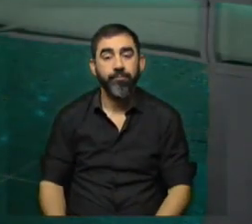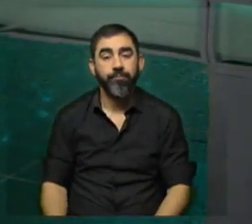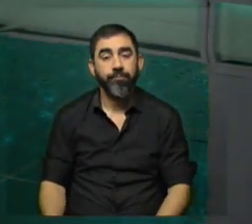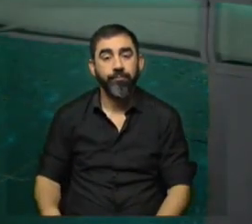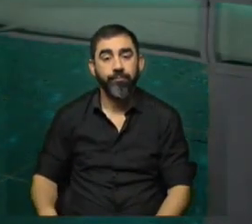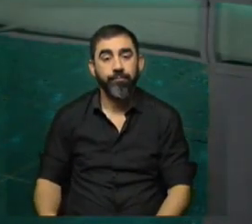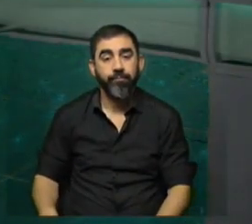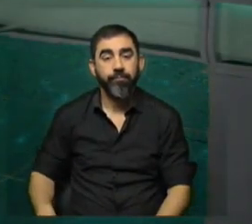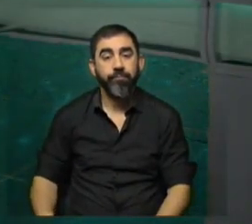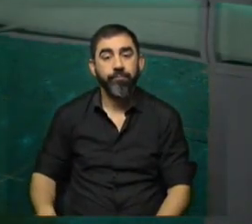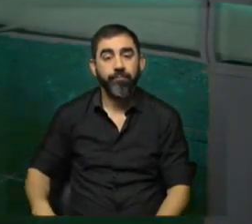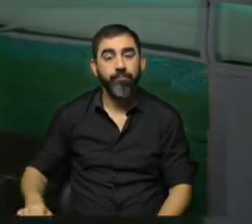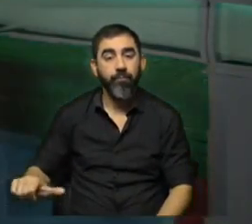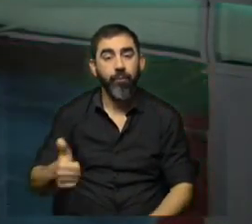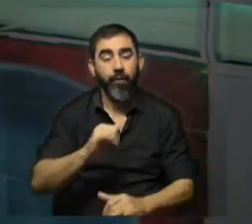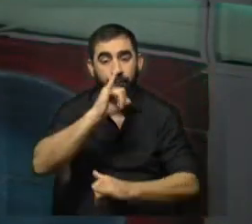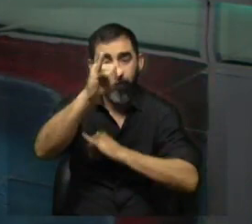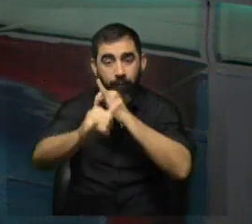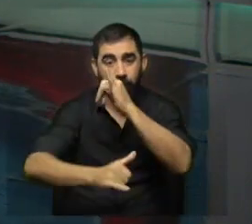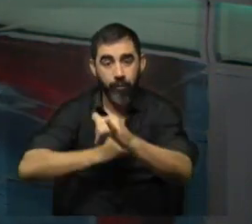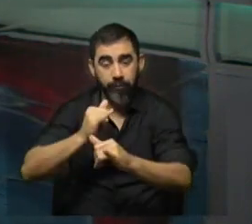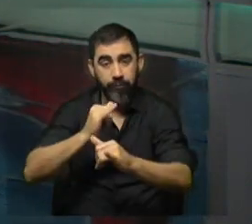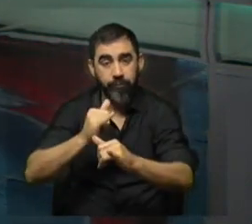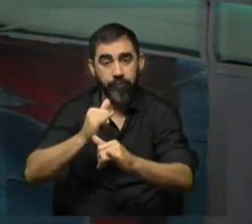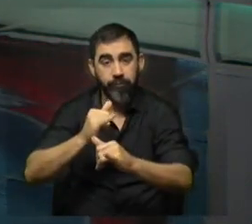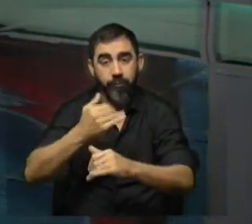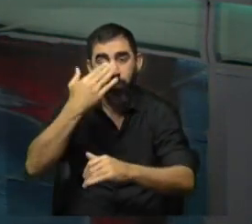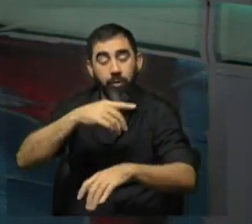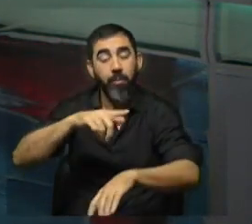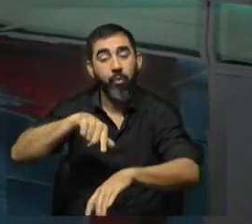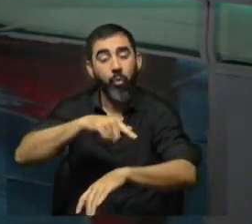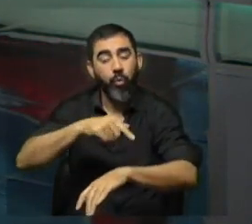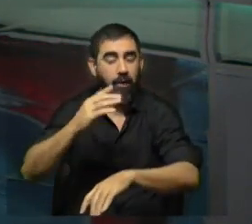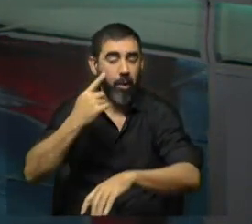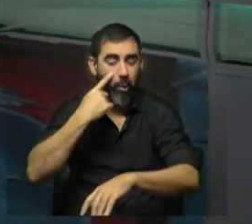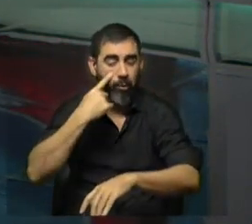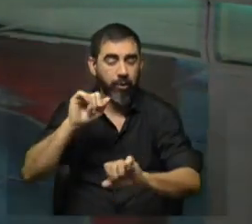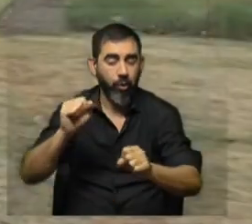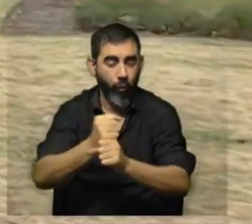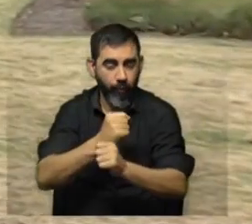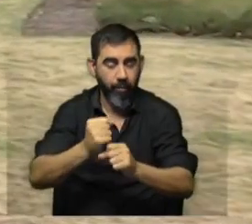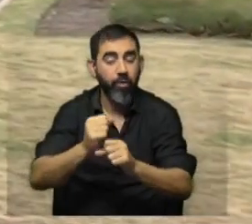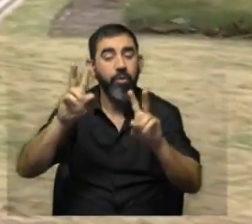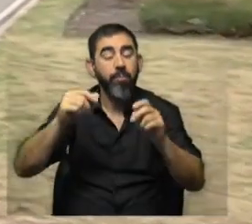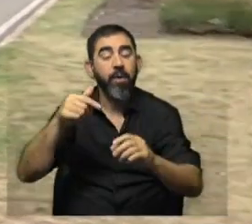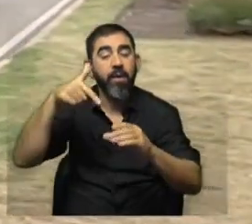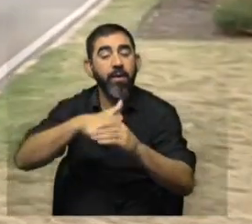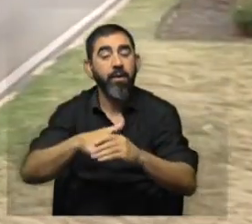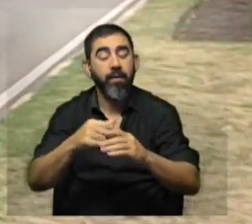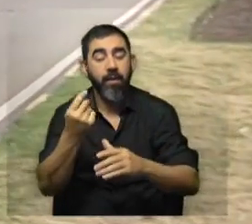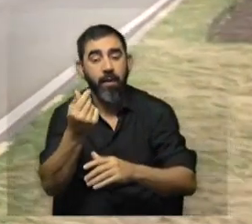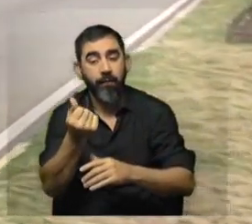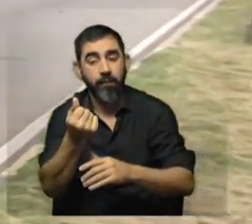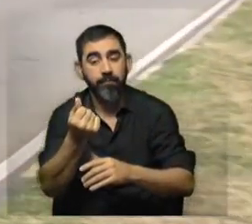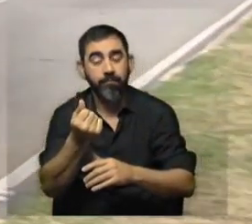Y finalmente se concretó una información que estaba en las últimas horas, bueno, se iba a confirmar y tiene que ver con el precio de los combustibles.